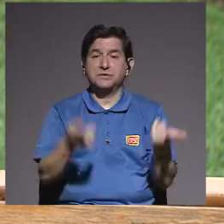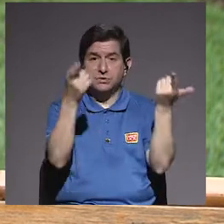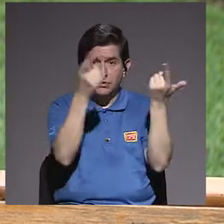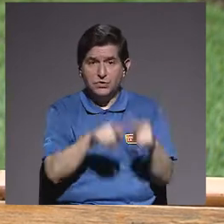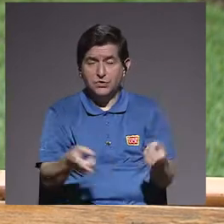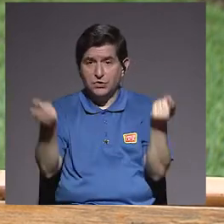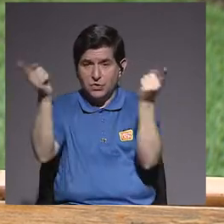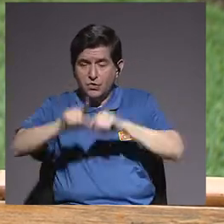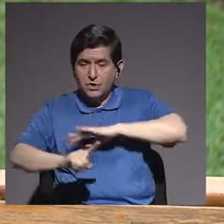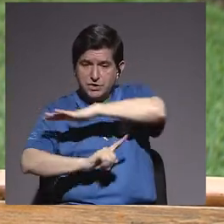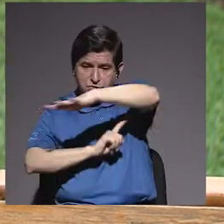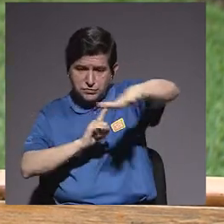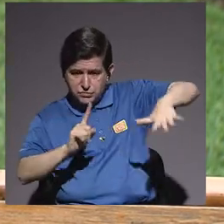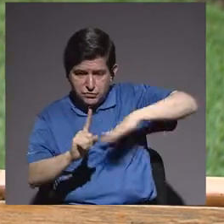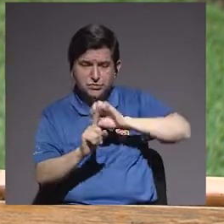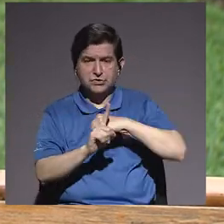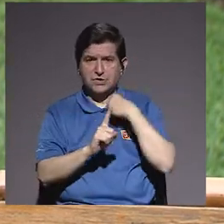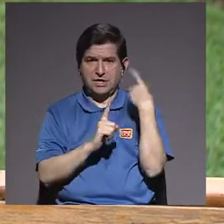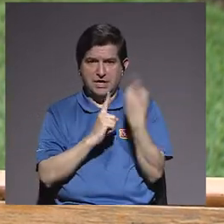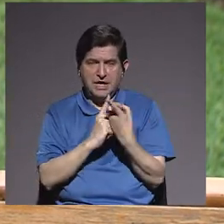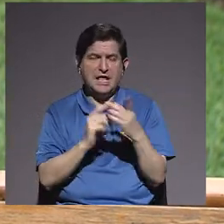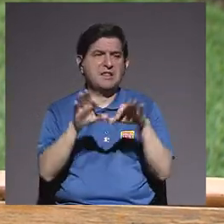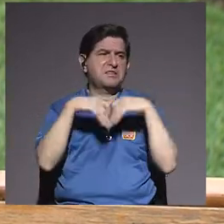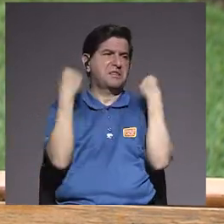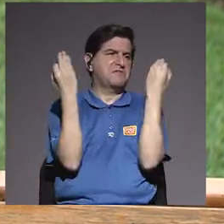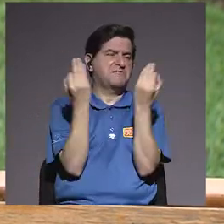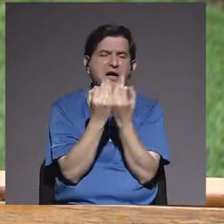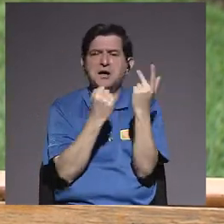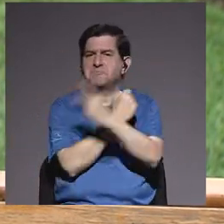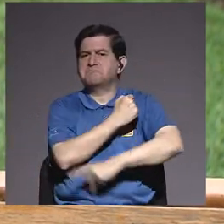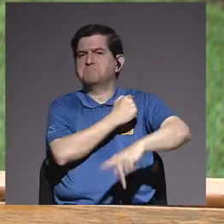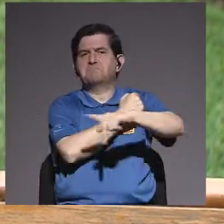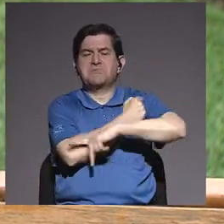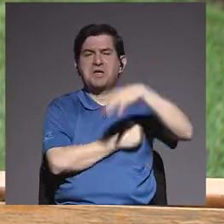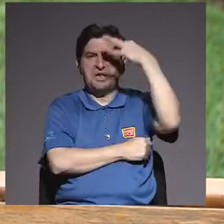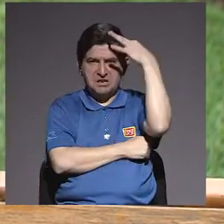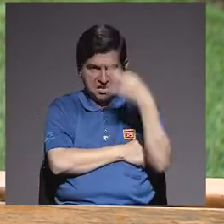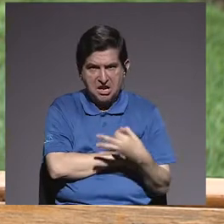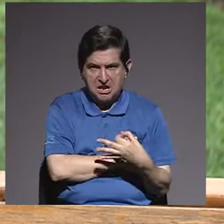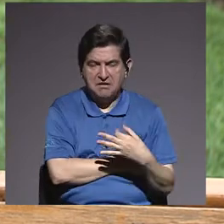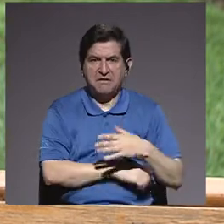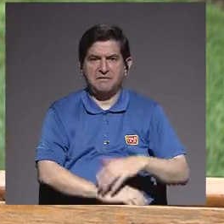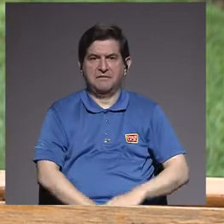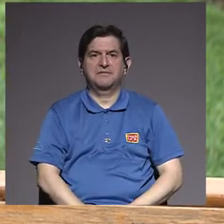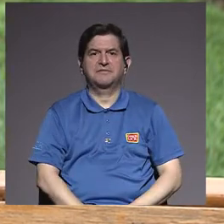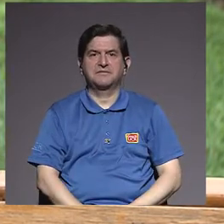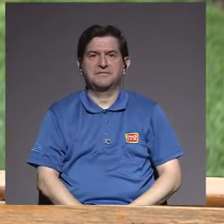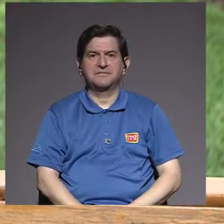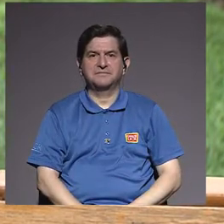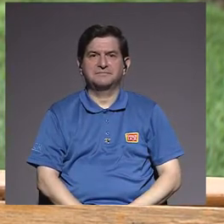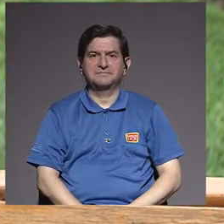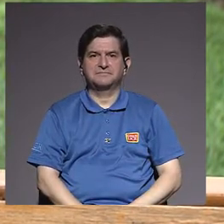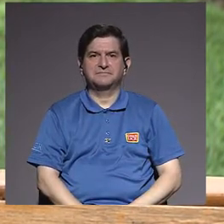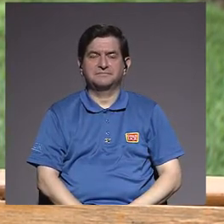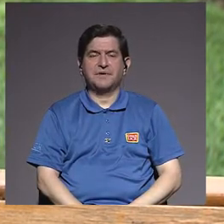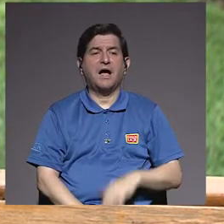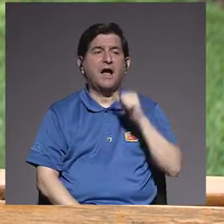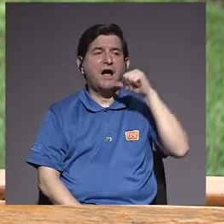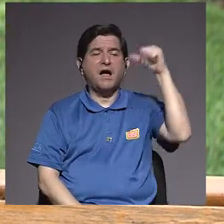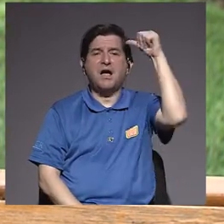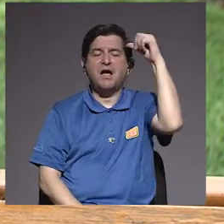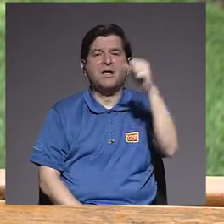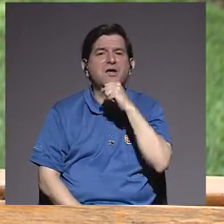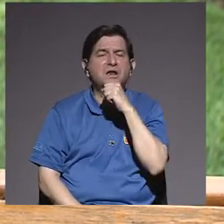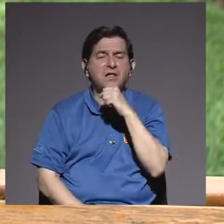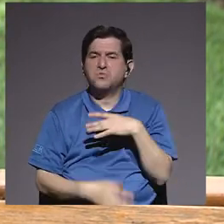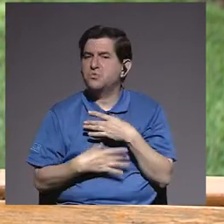está dando alrededor de la sociedad, de la familia, del país y creen que al adulto